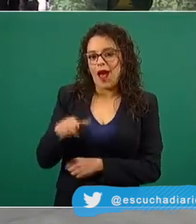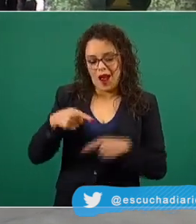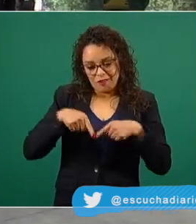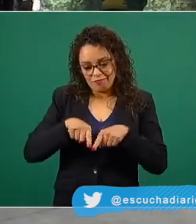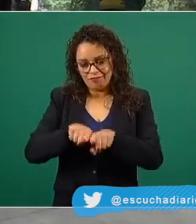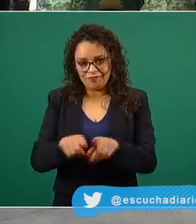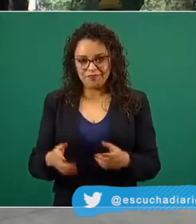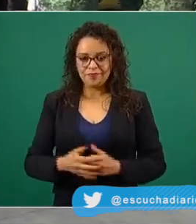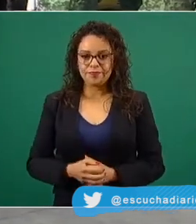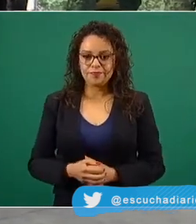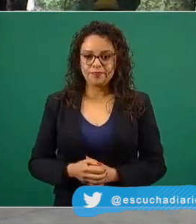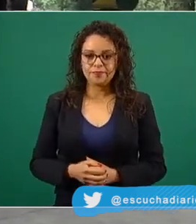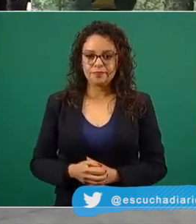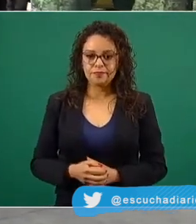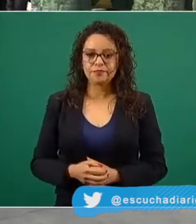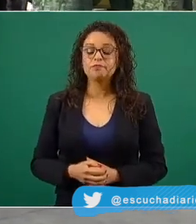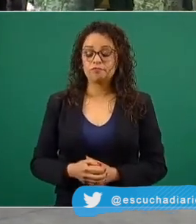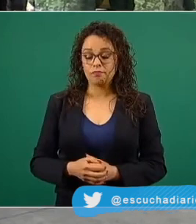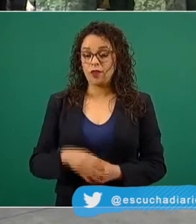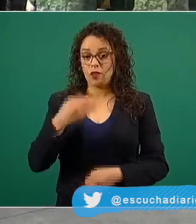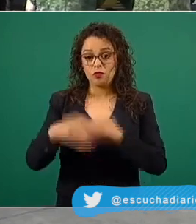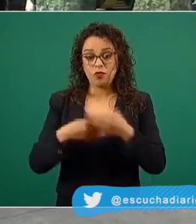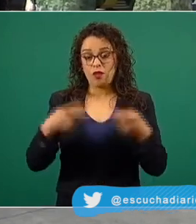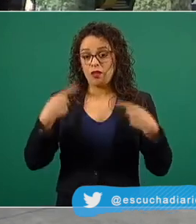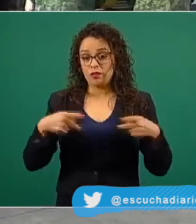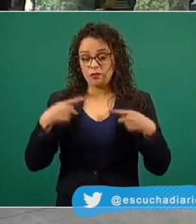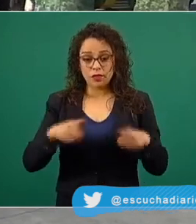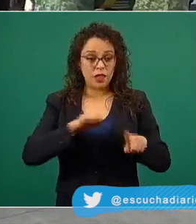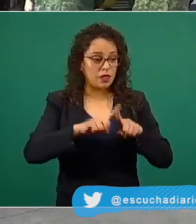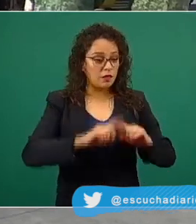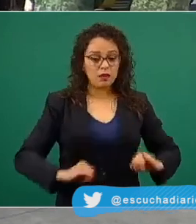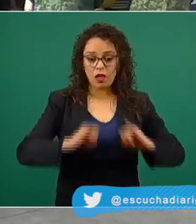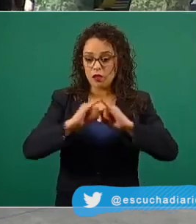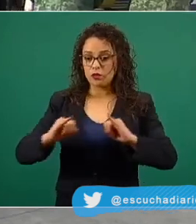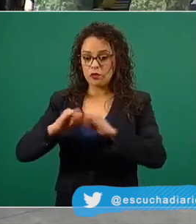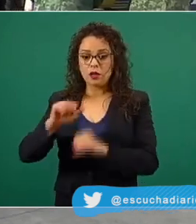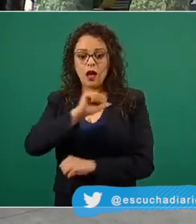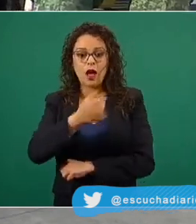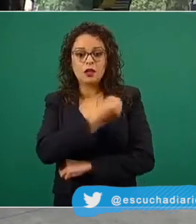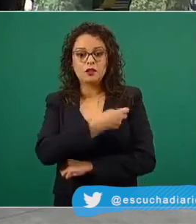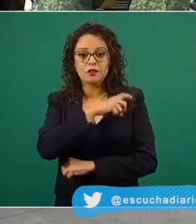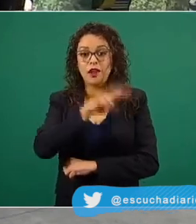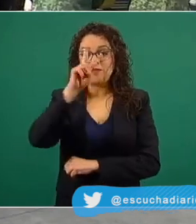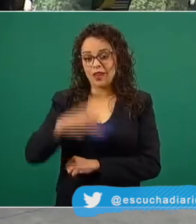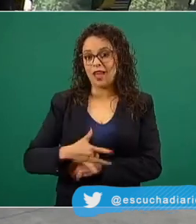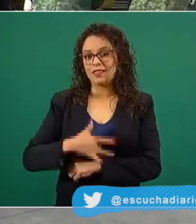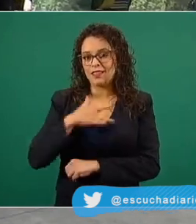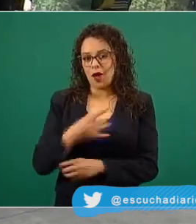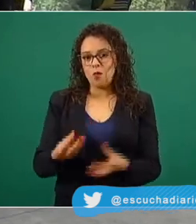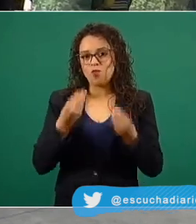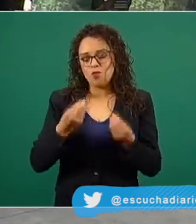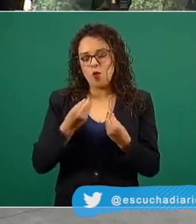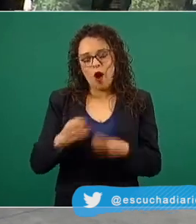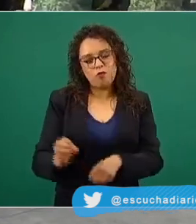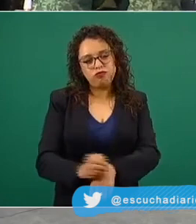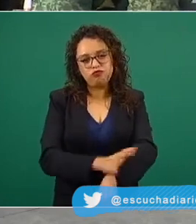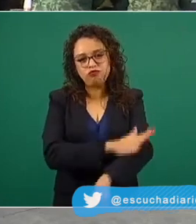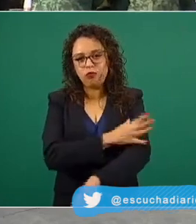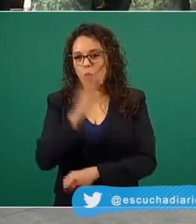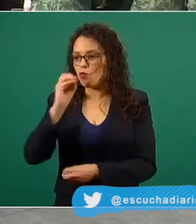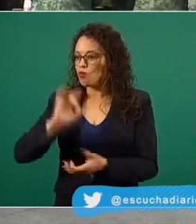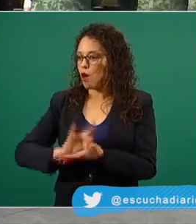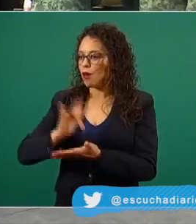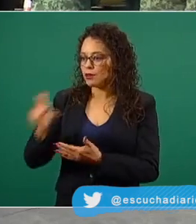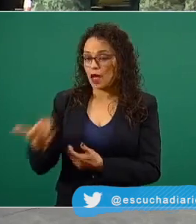a nombre, estoy seguro, de todo el personal de salud de todas las instituciones, pues hay mucha emoción y agradecimiento y reconocimiento